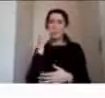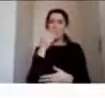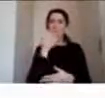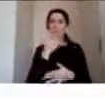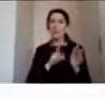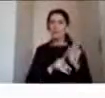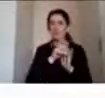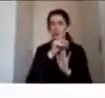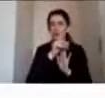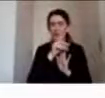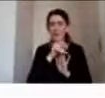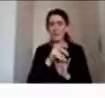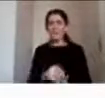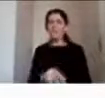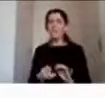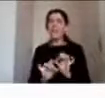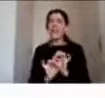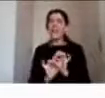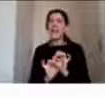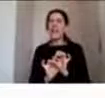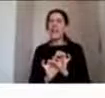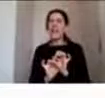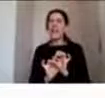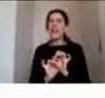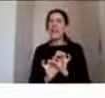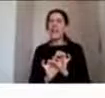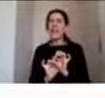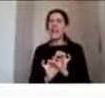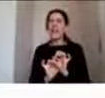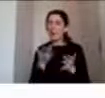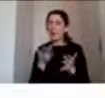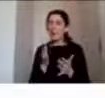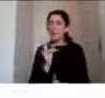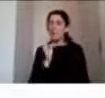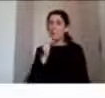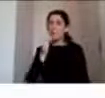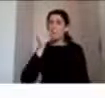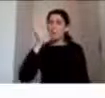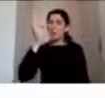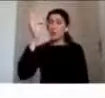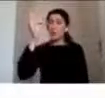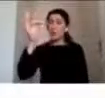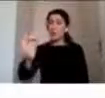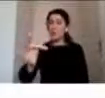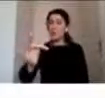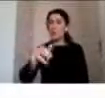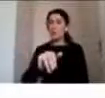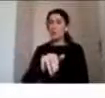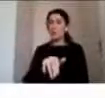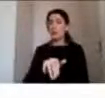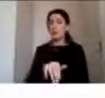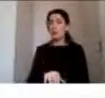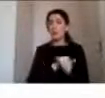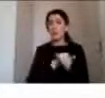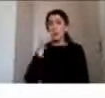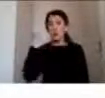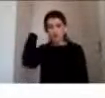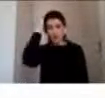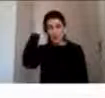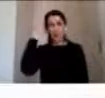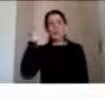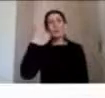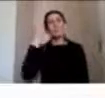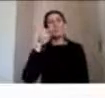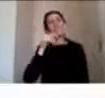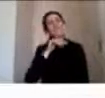aún no están tan claras cómo seguirán las trayectorias de desarrollo a largo plazo posterior a un TEC en la infancia pero está la idea de